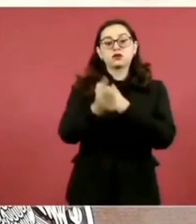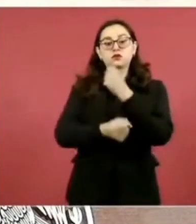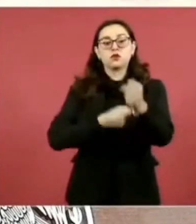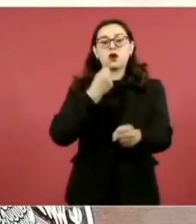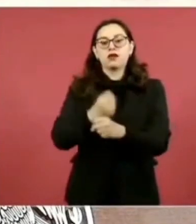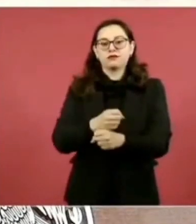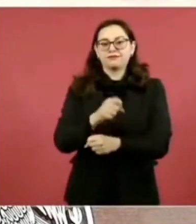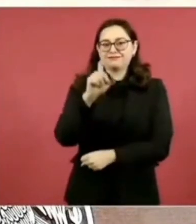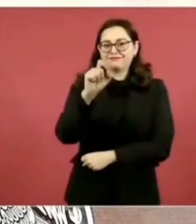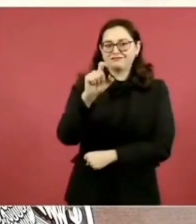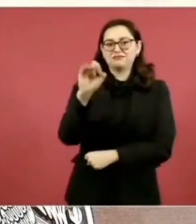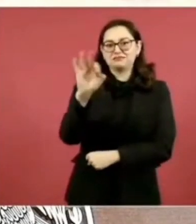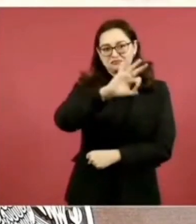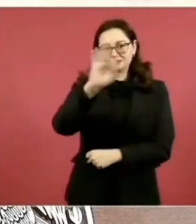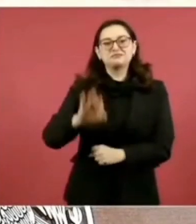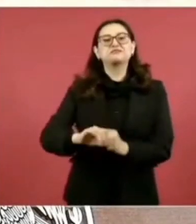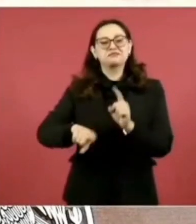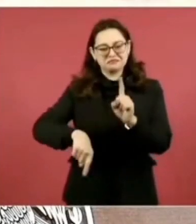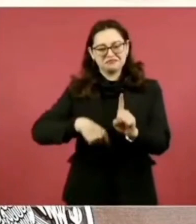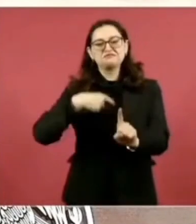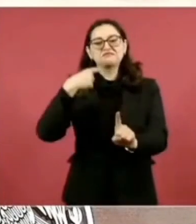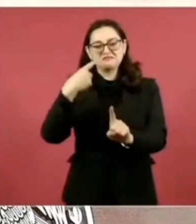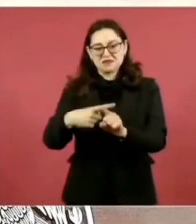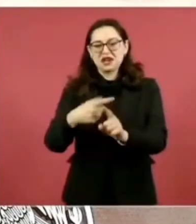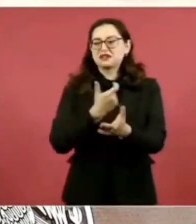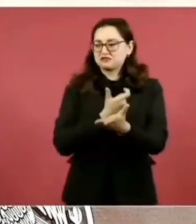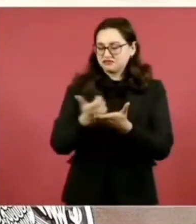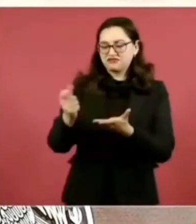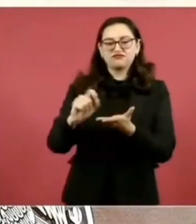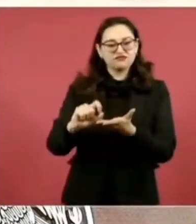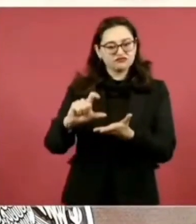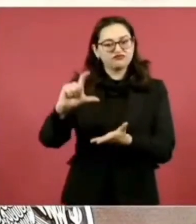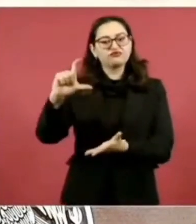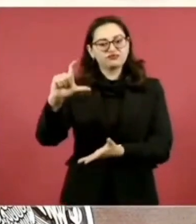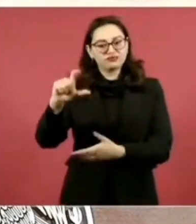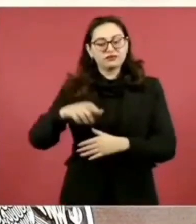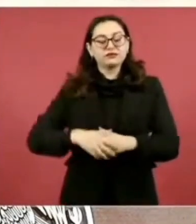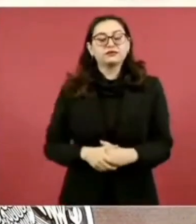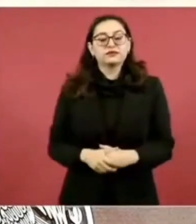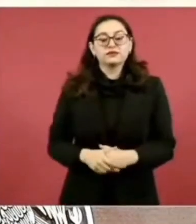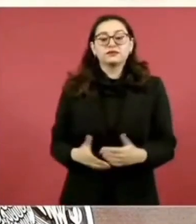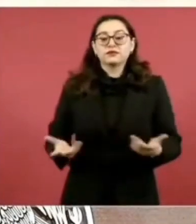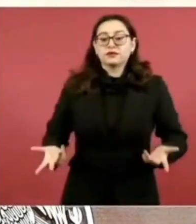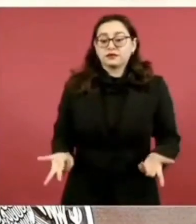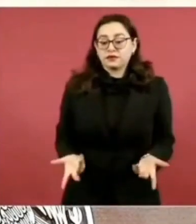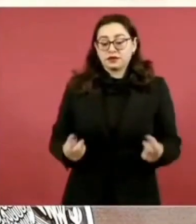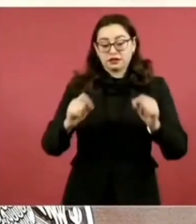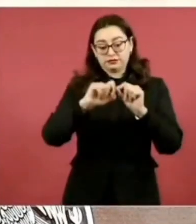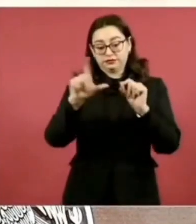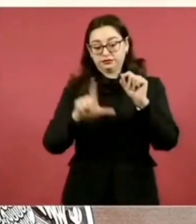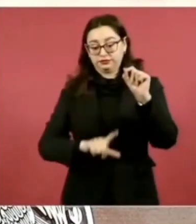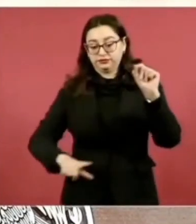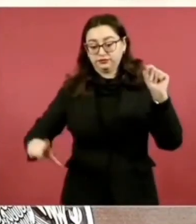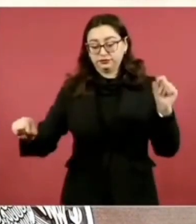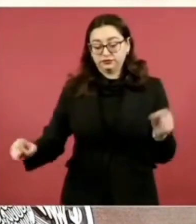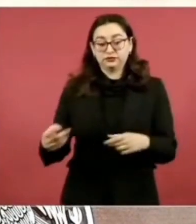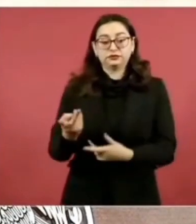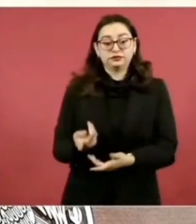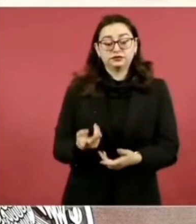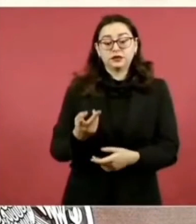partir del 1º de enero de 2024. En la mayor parte del país pasará de 207